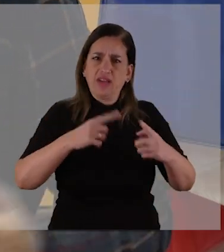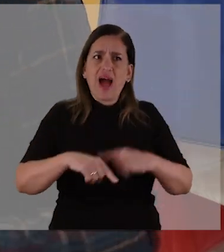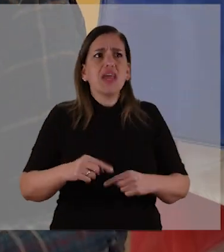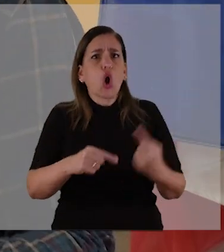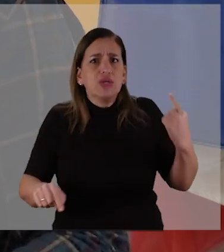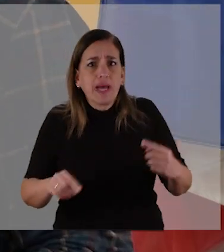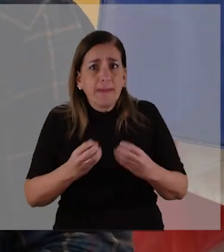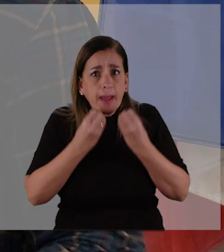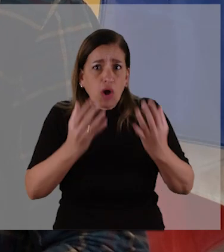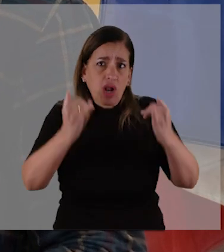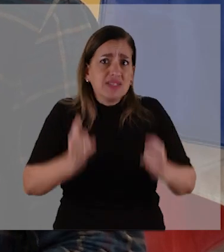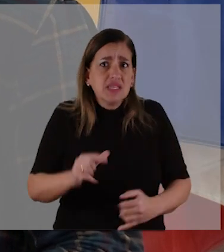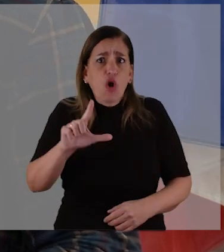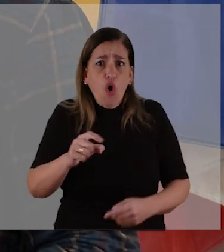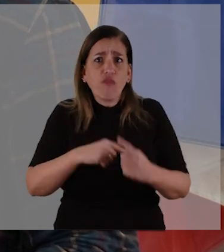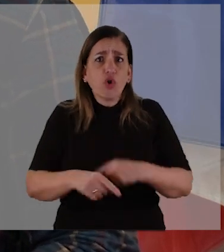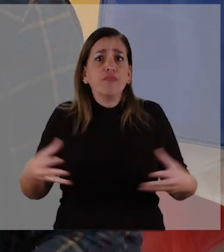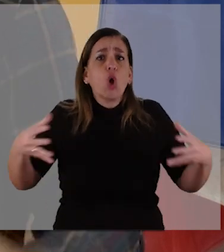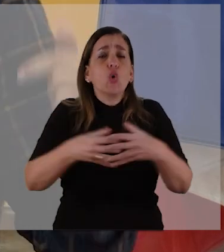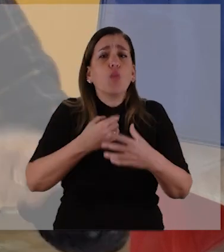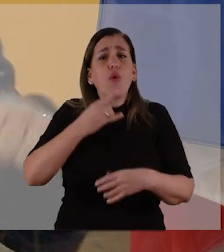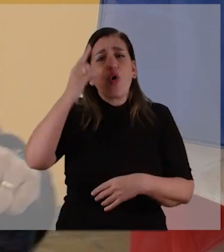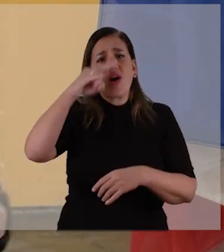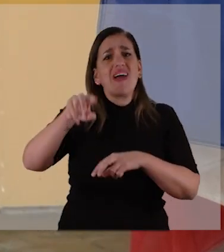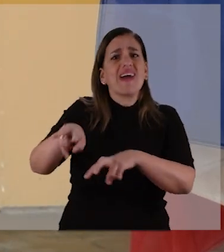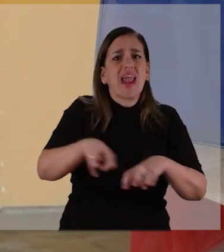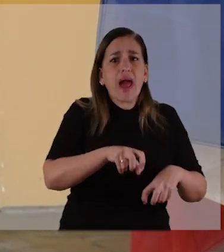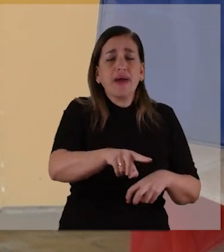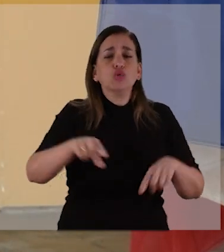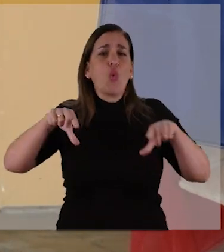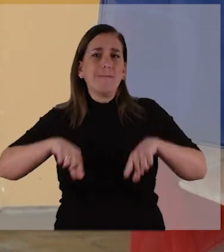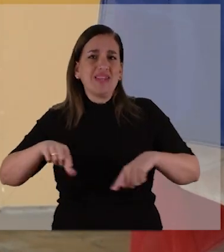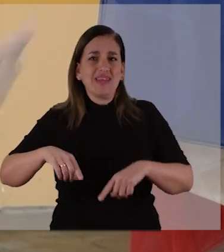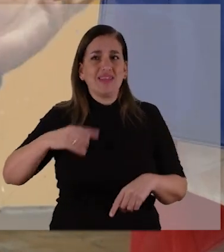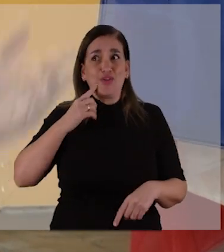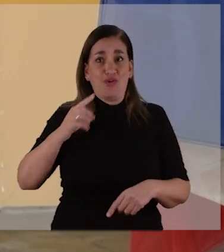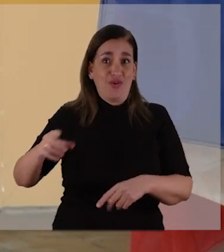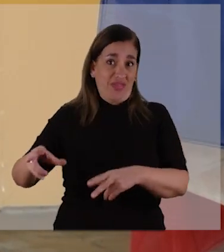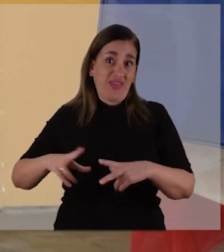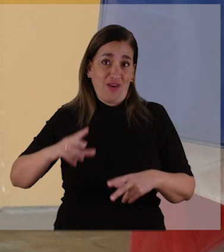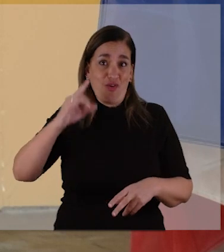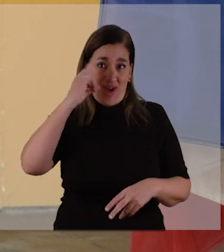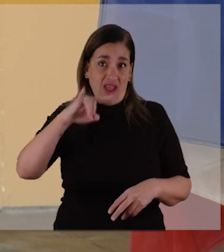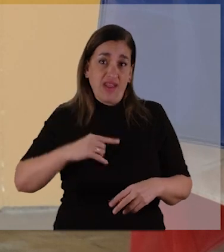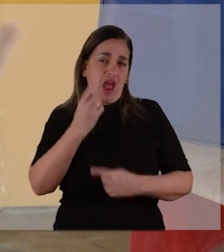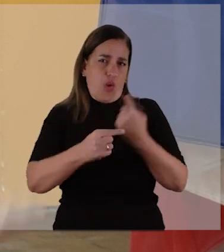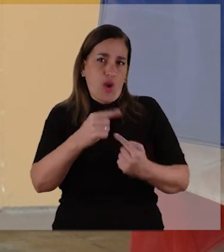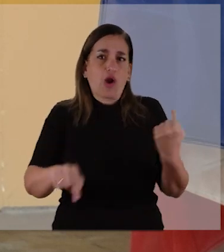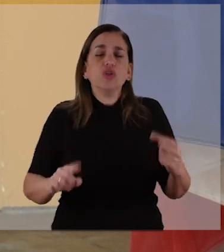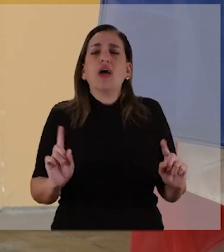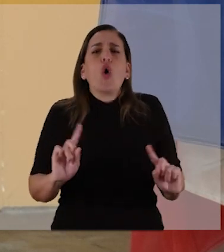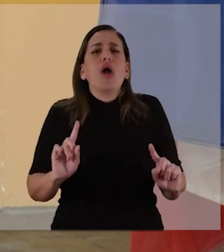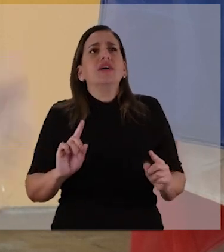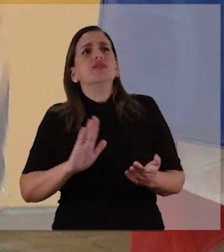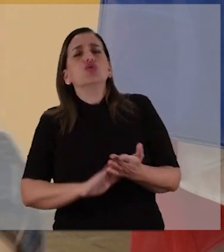Y tenemos muchas cosas para mejorar. Por ejemplo, en el sector granjero, el Ministro de Ganadería mencionó